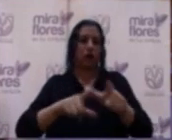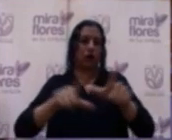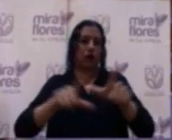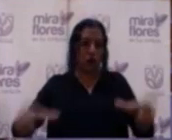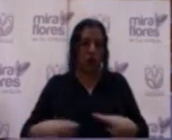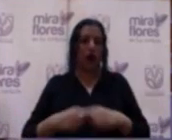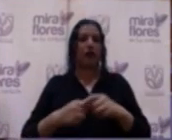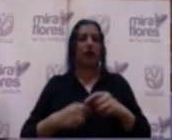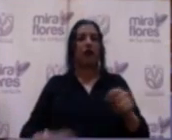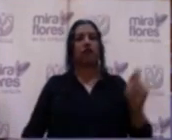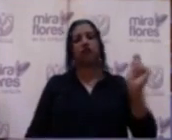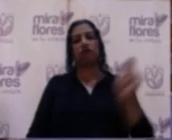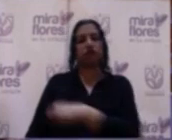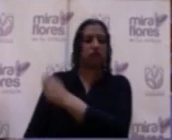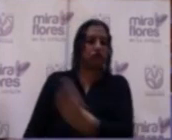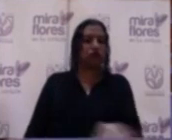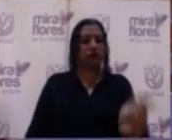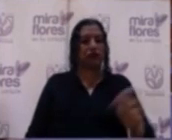en el malecón.